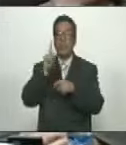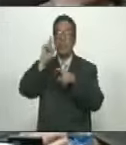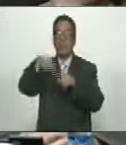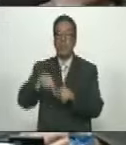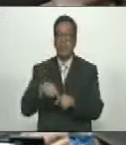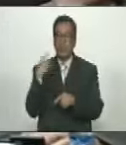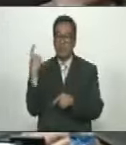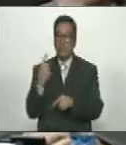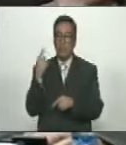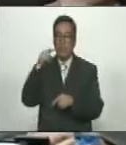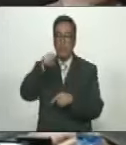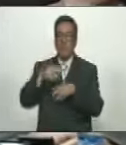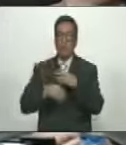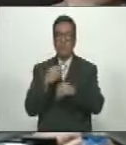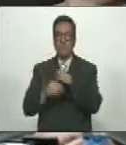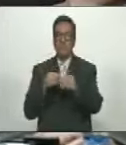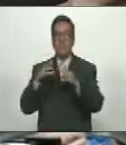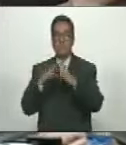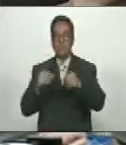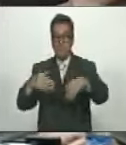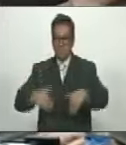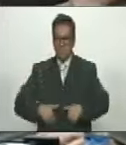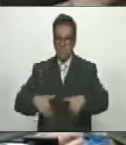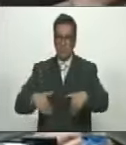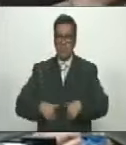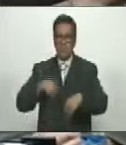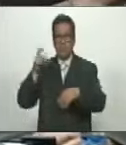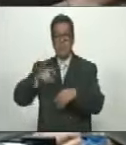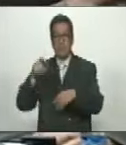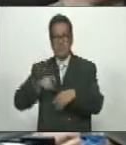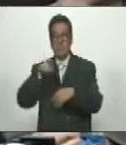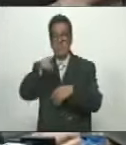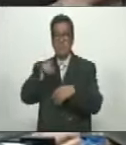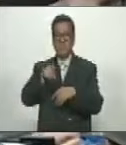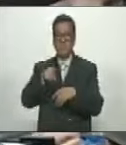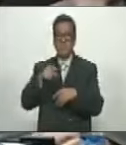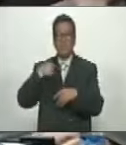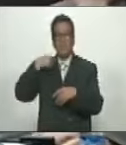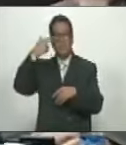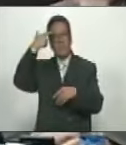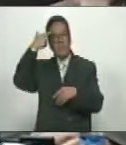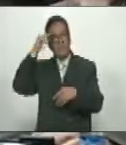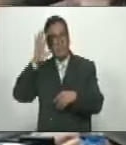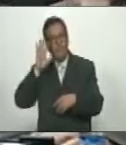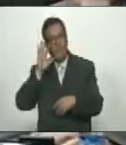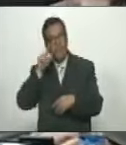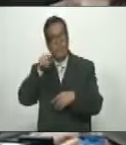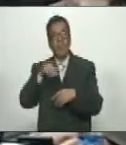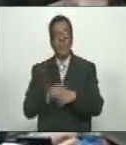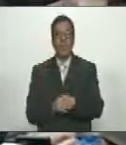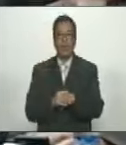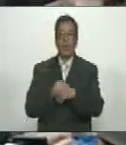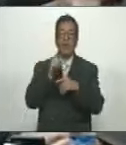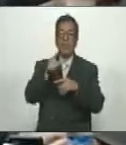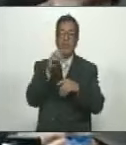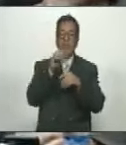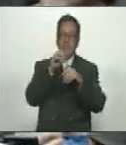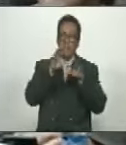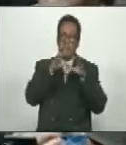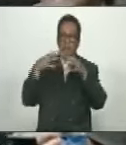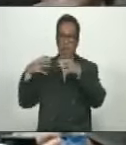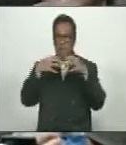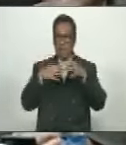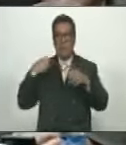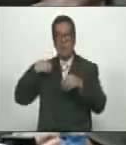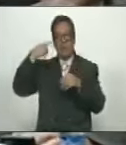Además No Solo Ha Hecho Todos Los Esfuerzos Necesarios A Pesar De Esa Brutal Guerra Imperial